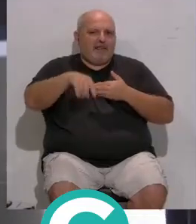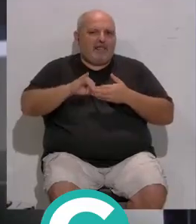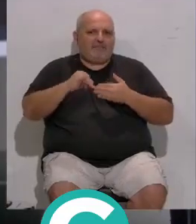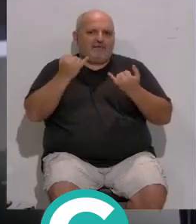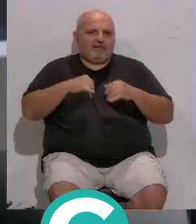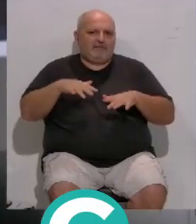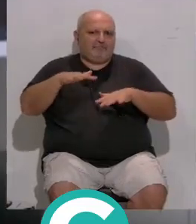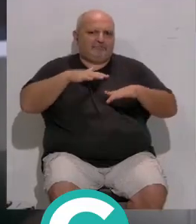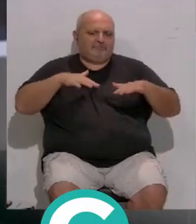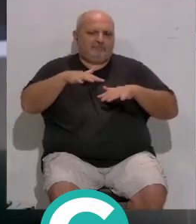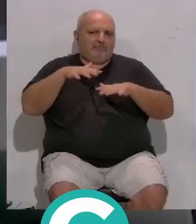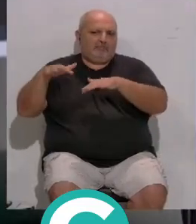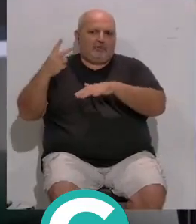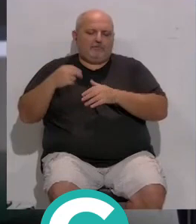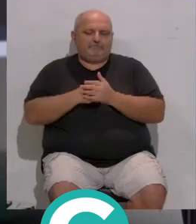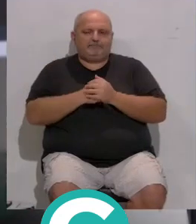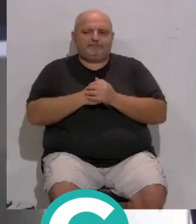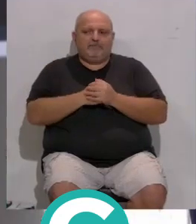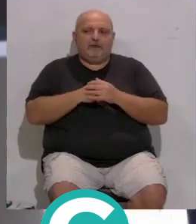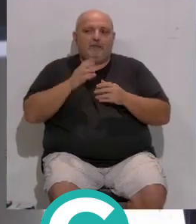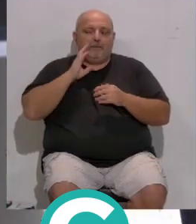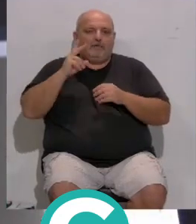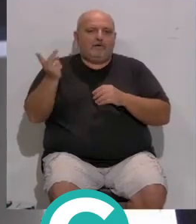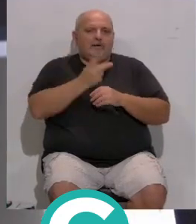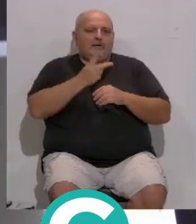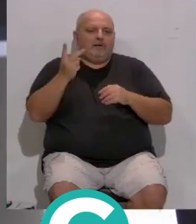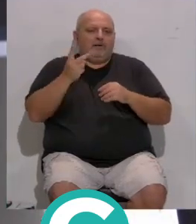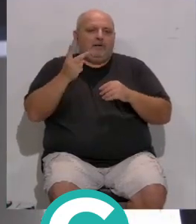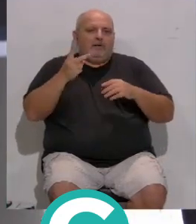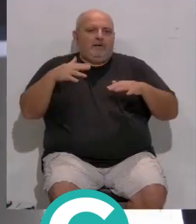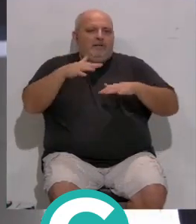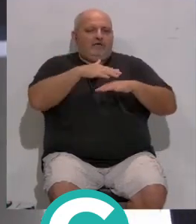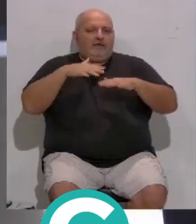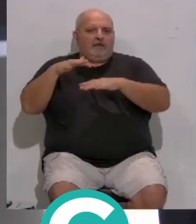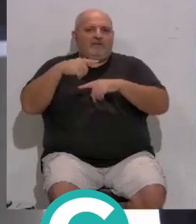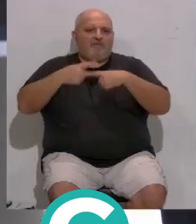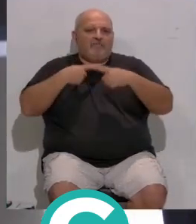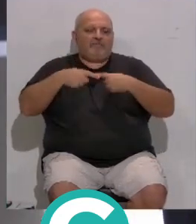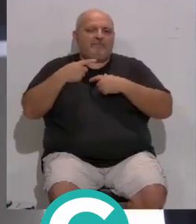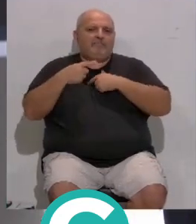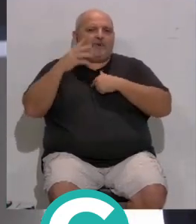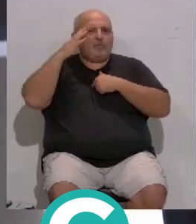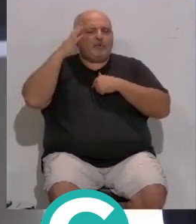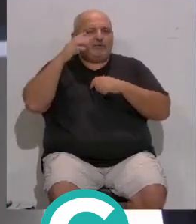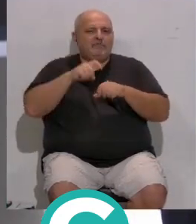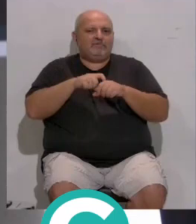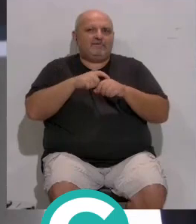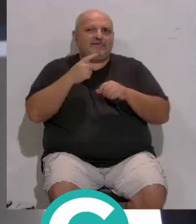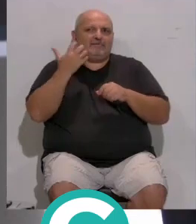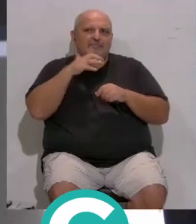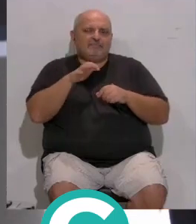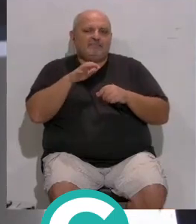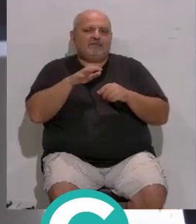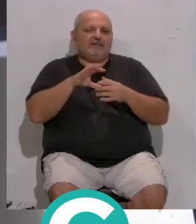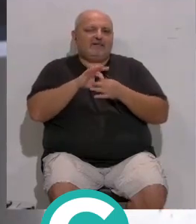...pues que este mercado... ...y el mercado de Puerta Tierra se inunde... ...de esa familia, de esa ilusión... ...de esa ironía... ...y de